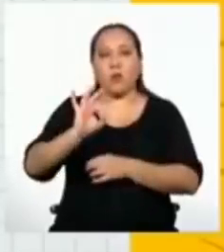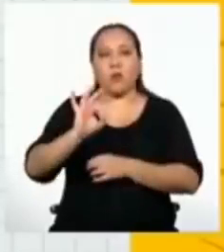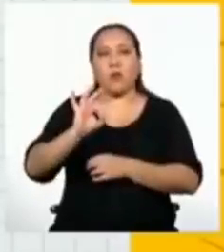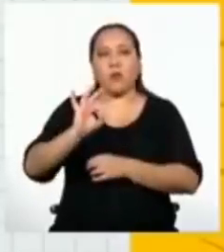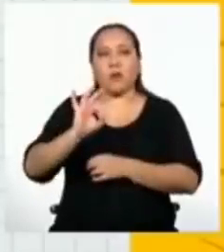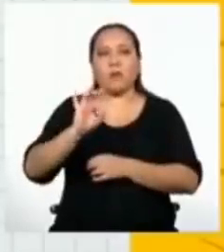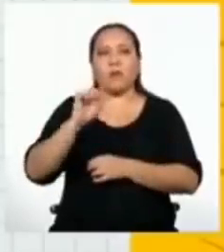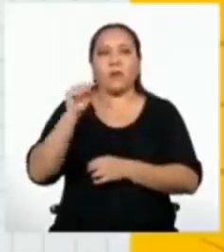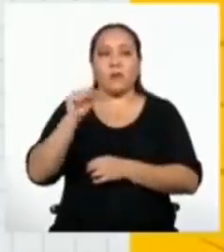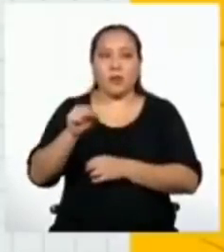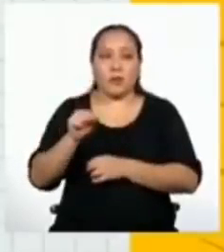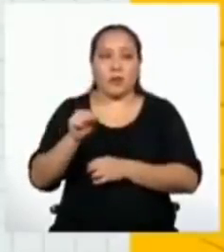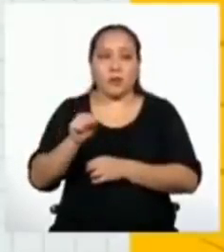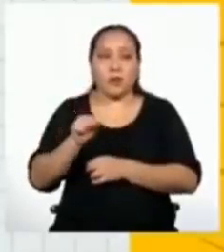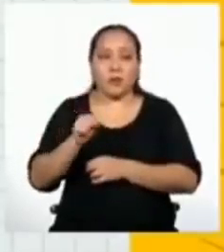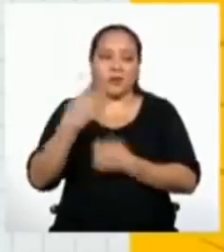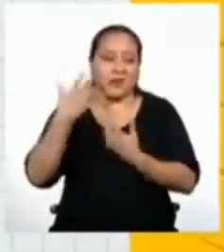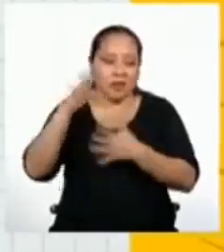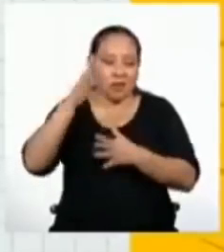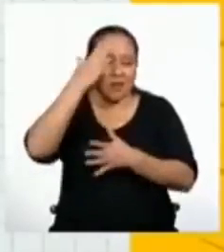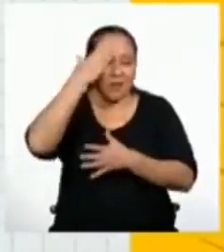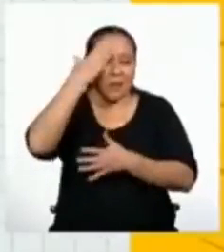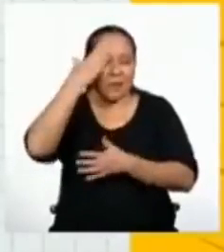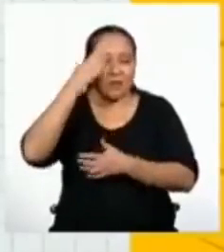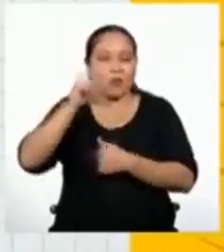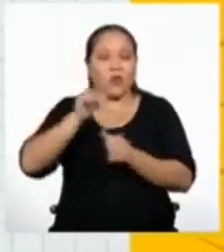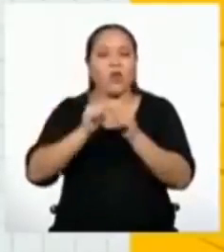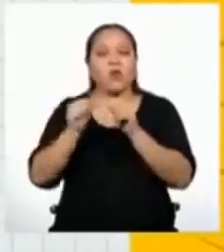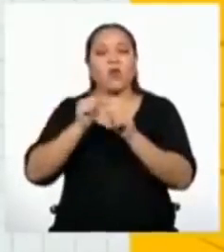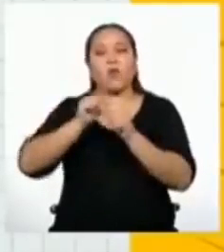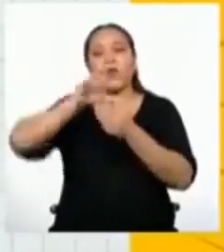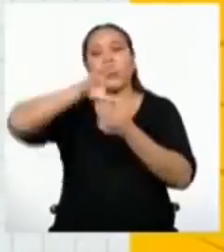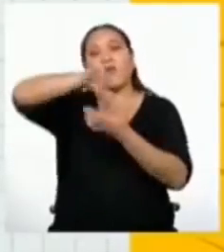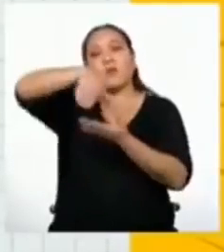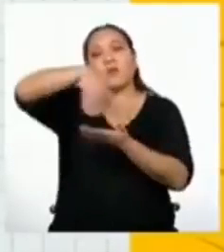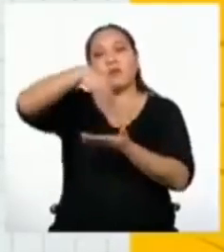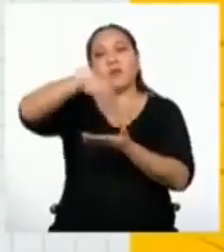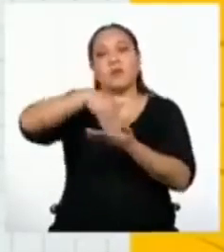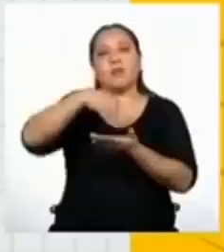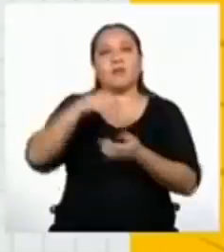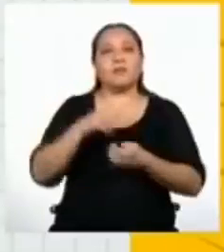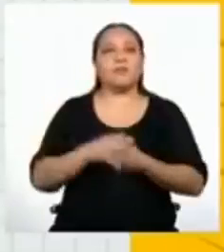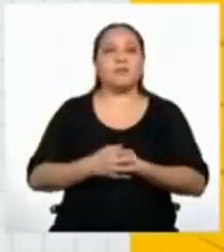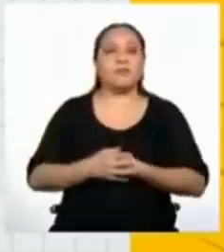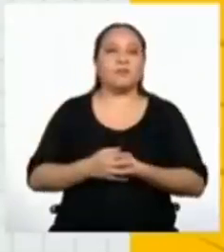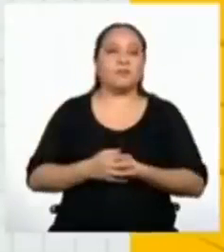que viene a ser, como ya sabemos, el término central.